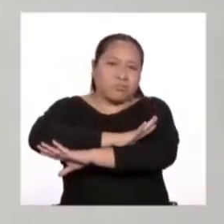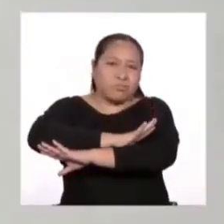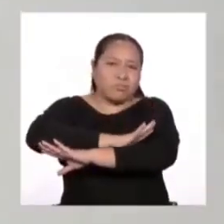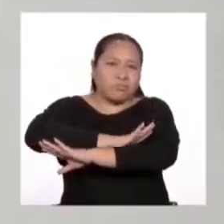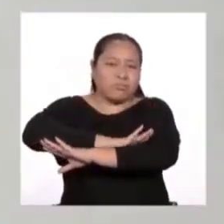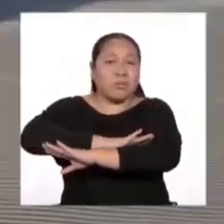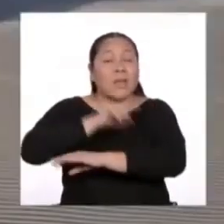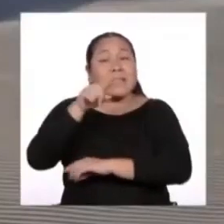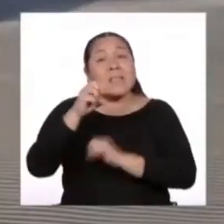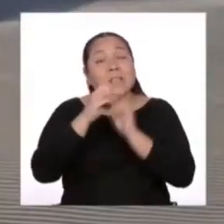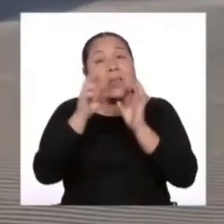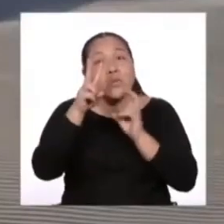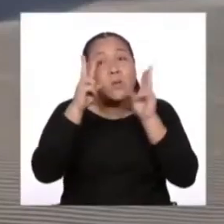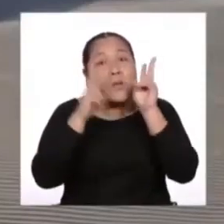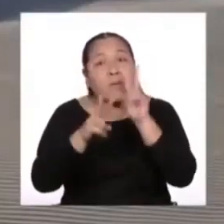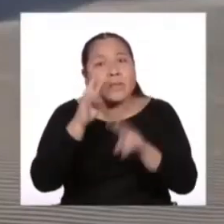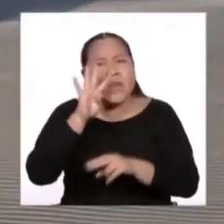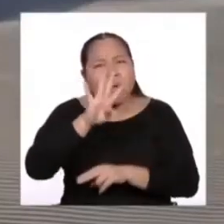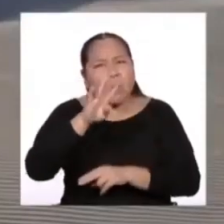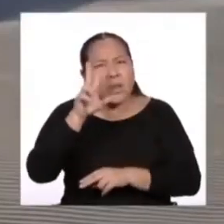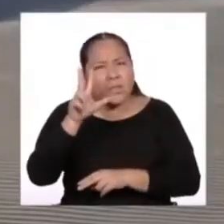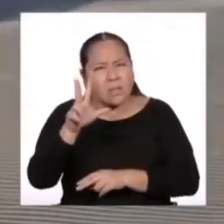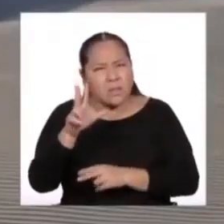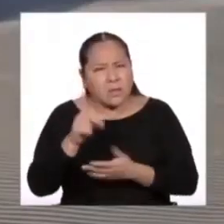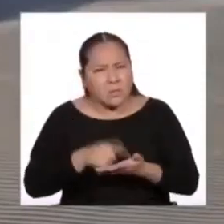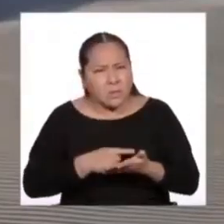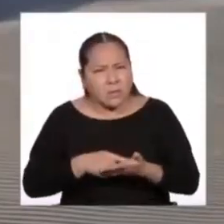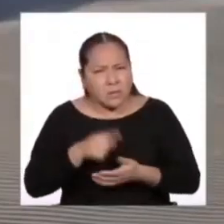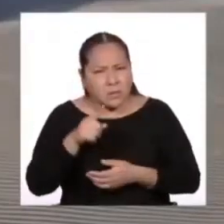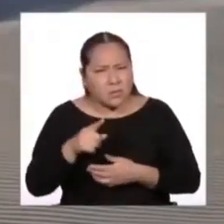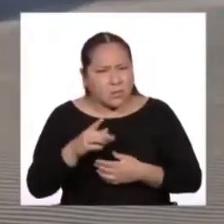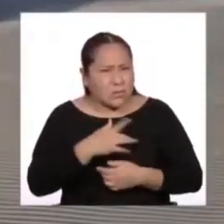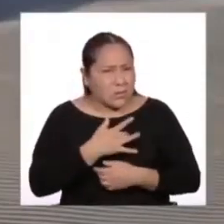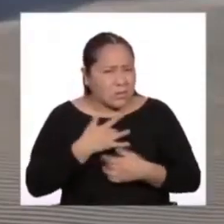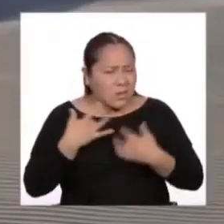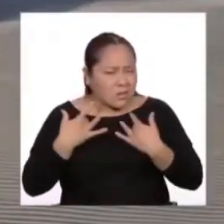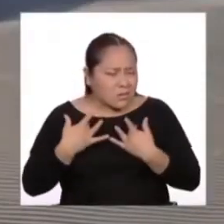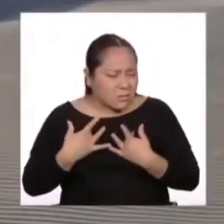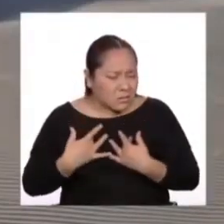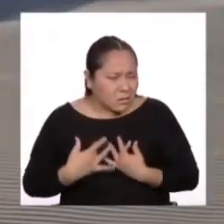viste 43 veces, estabas muy triste, ¿verdad?